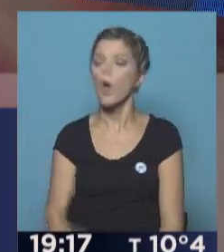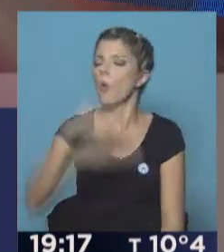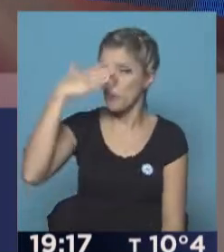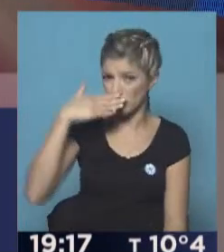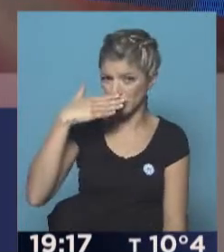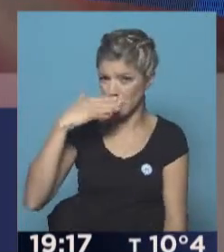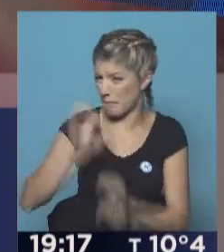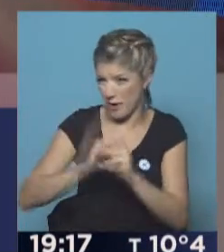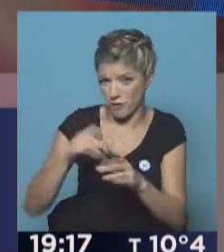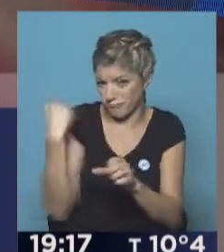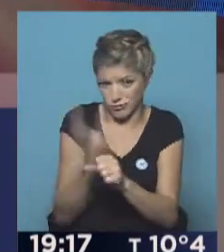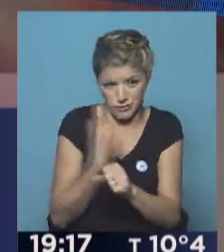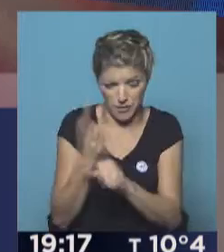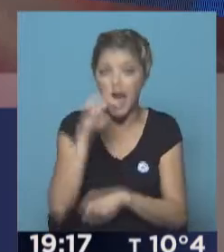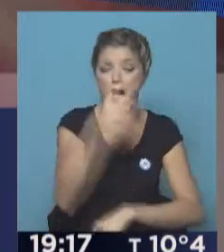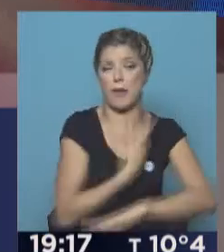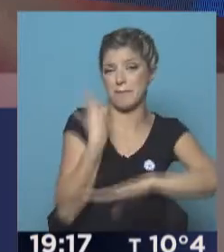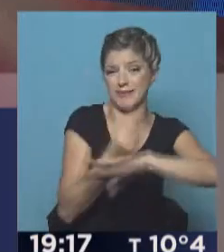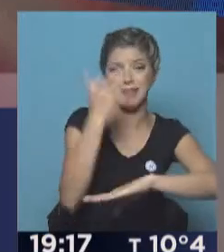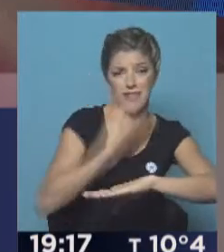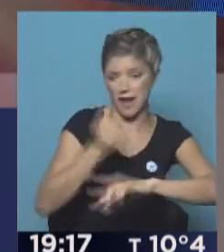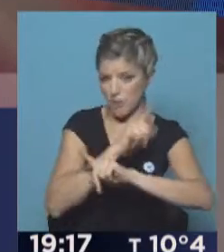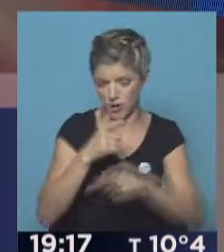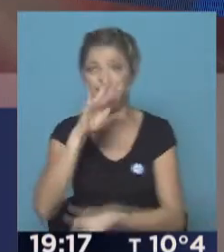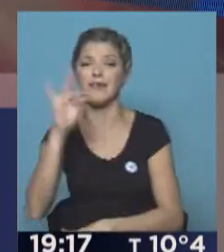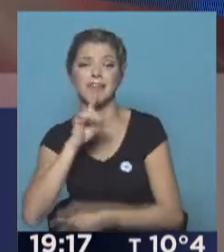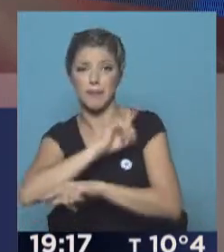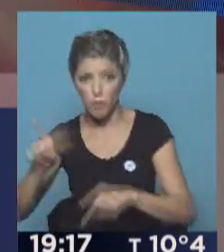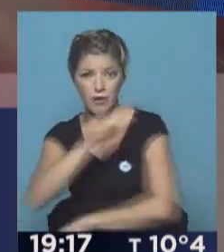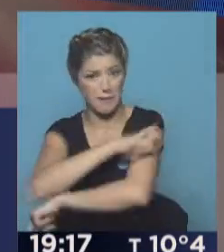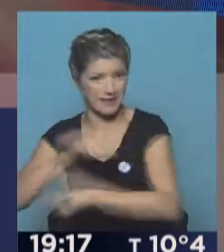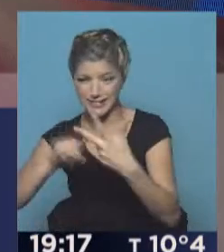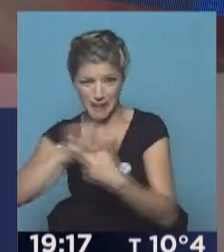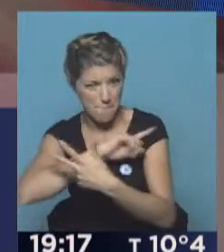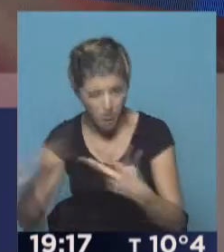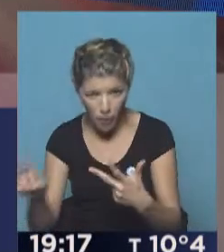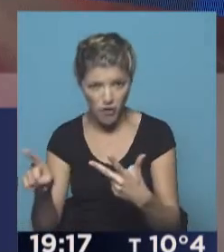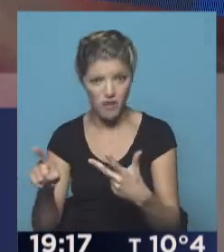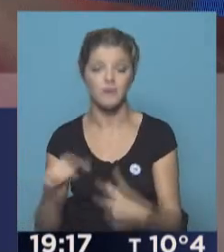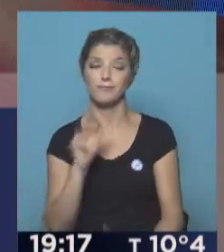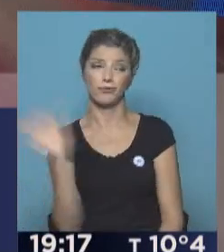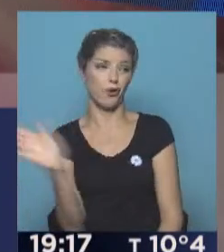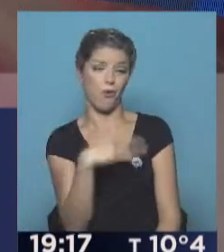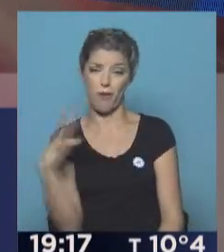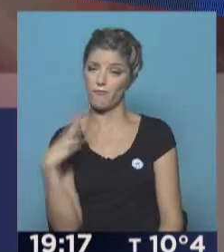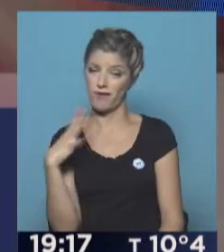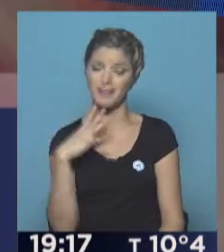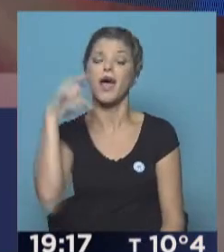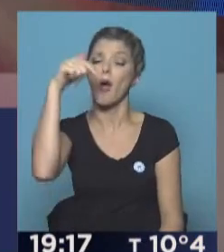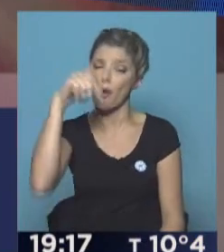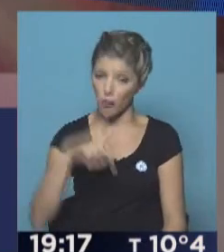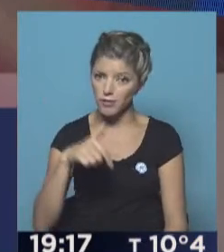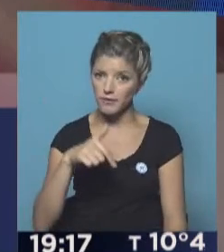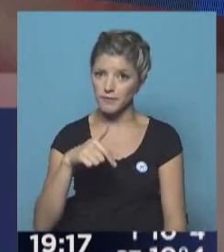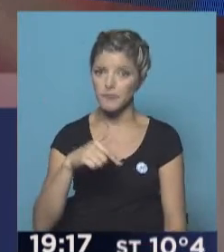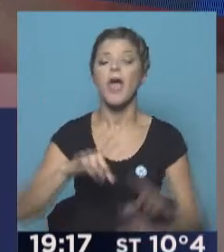más bajo no se puede caer. Estamos sin presidente de la AFA, sin director técnico y sin capitán de la selección. Nos falta todo eso. Y el escudo hoy por hoy es